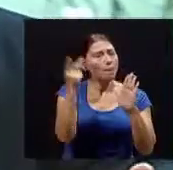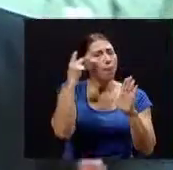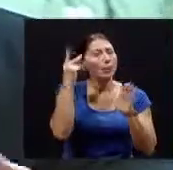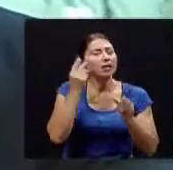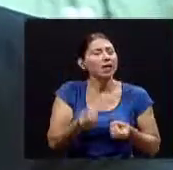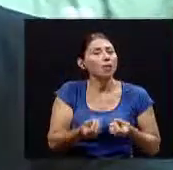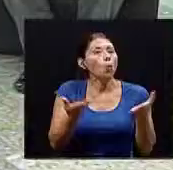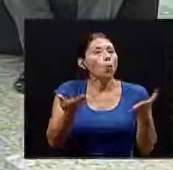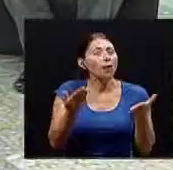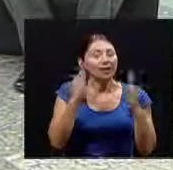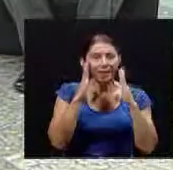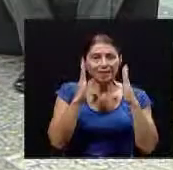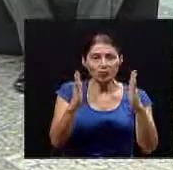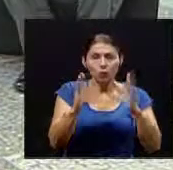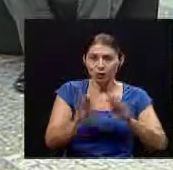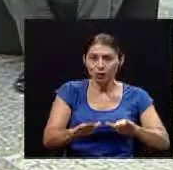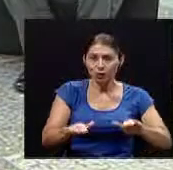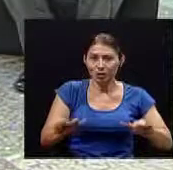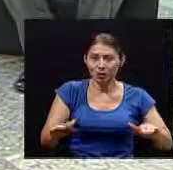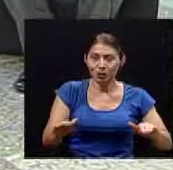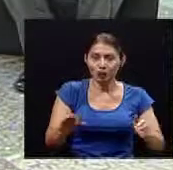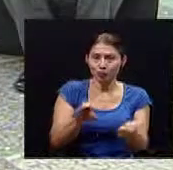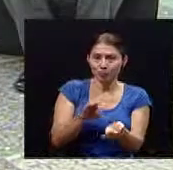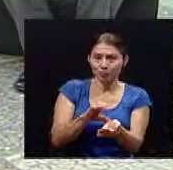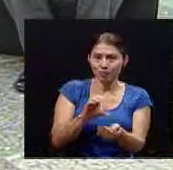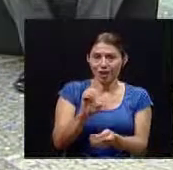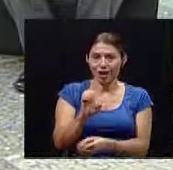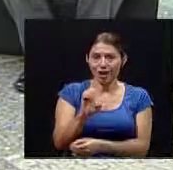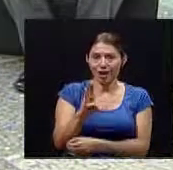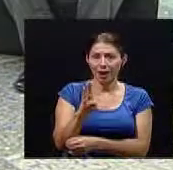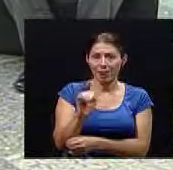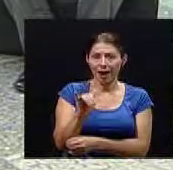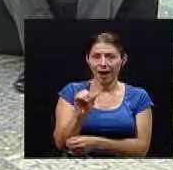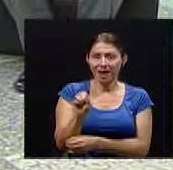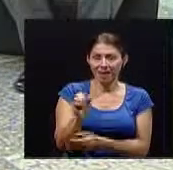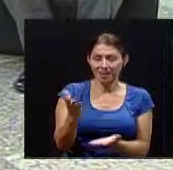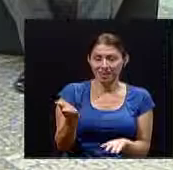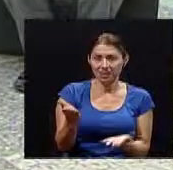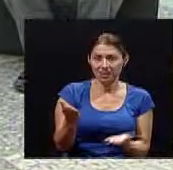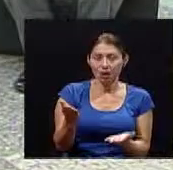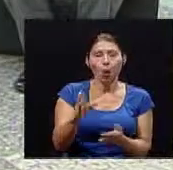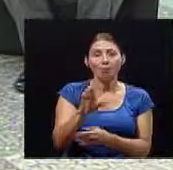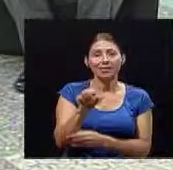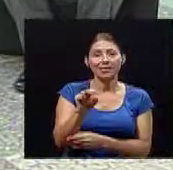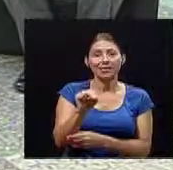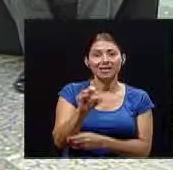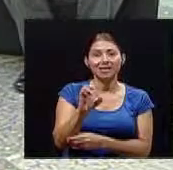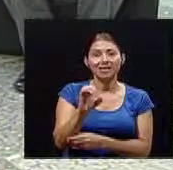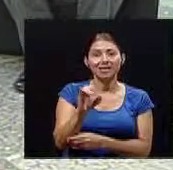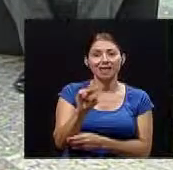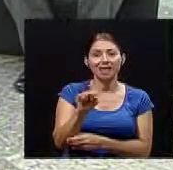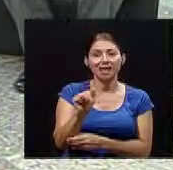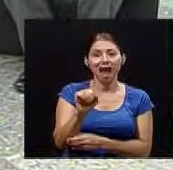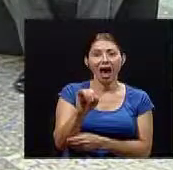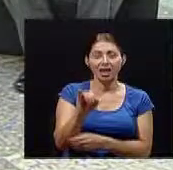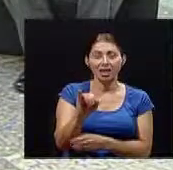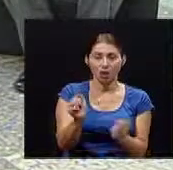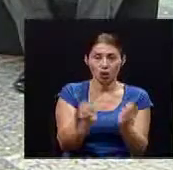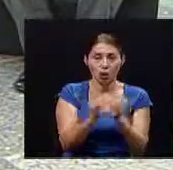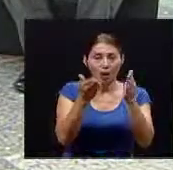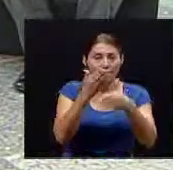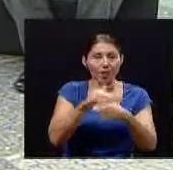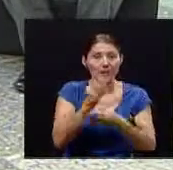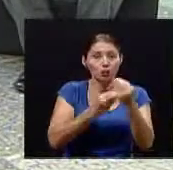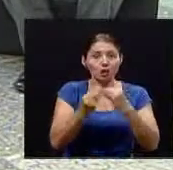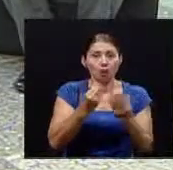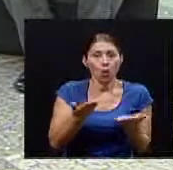ejemplo atención a los niños en los evais digamos en el sense inay con la parte de nutrición